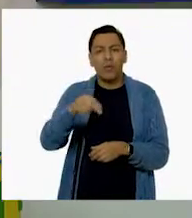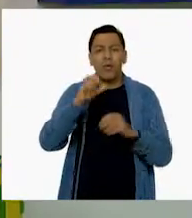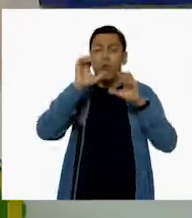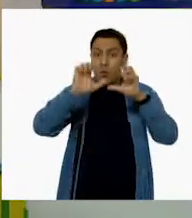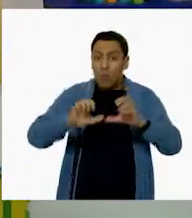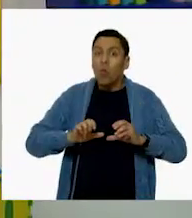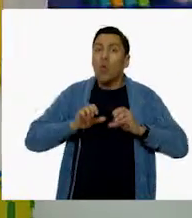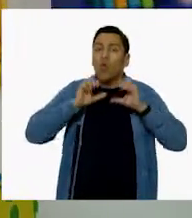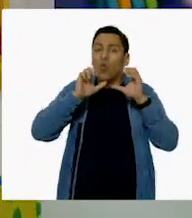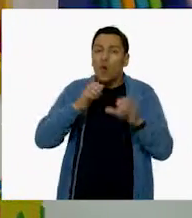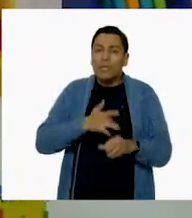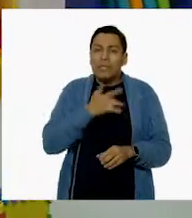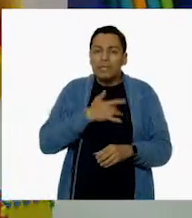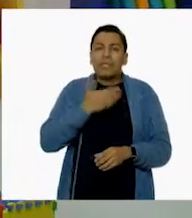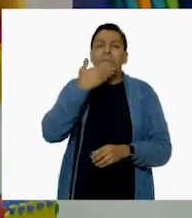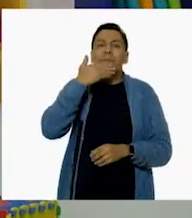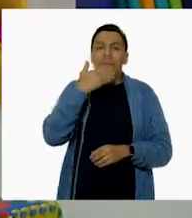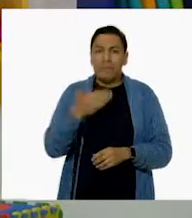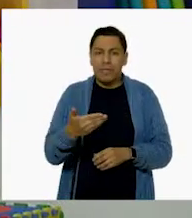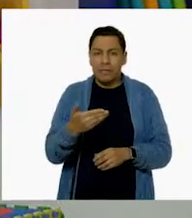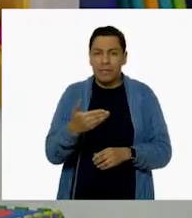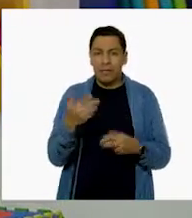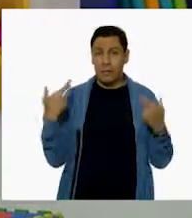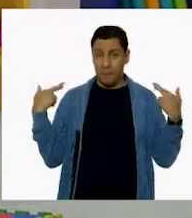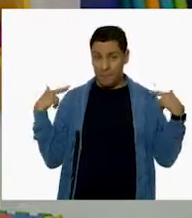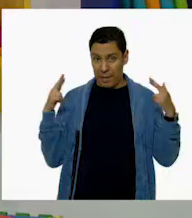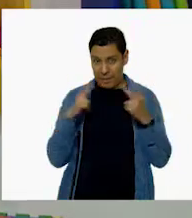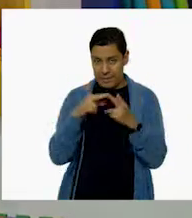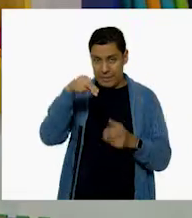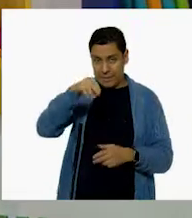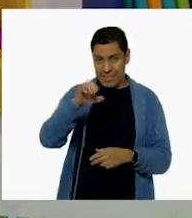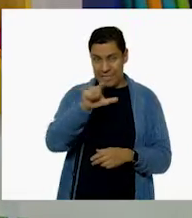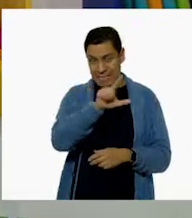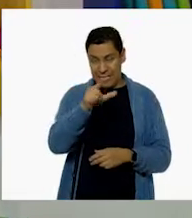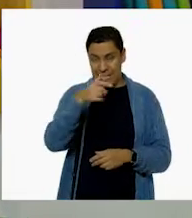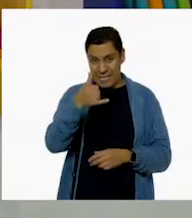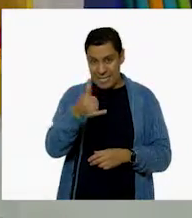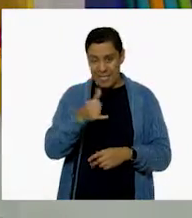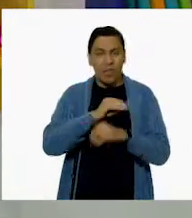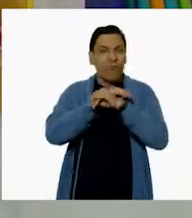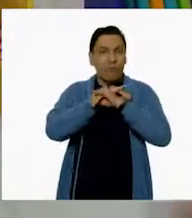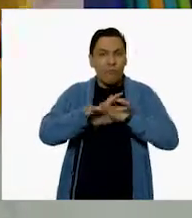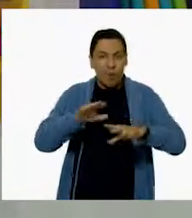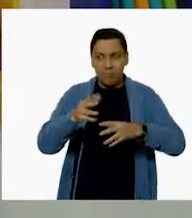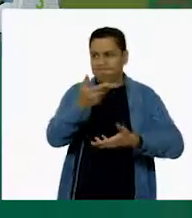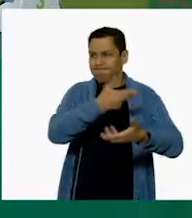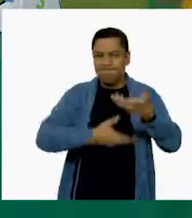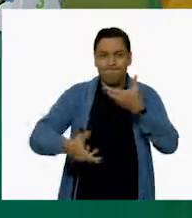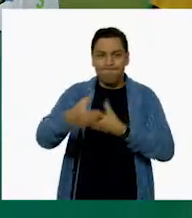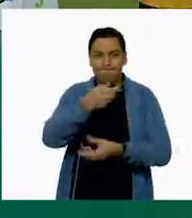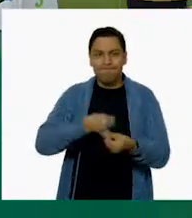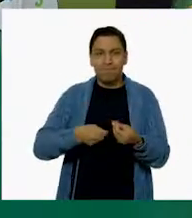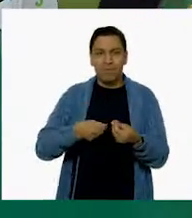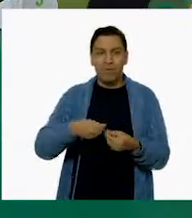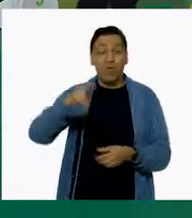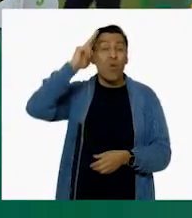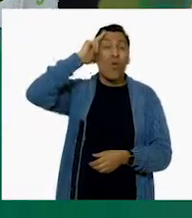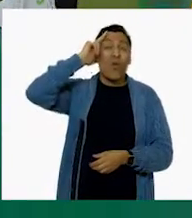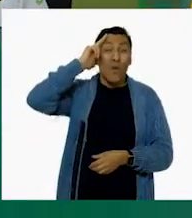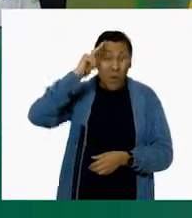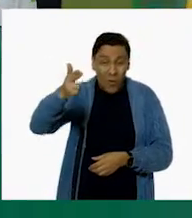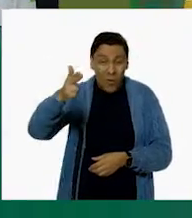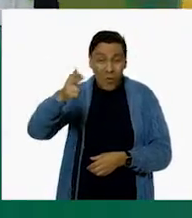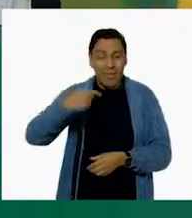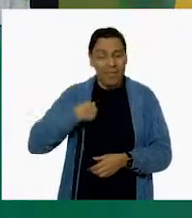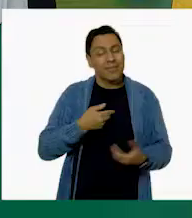y Bienestar. Y para eso quisiera invitar a la maestra Nelly para que ella nos dé toda la información de nuestra revista. ¿Cómo está, maestra Nelly? Hola, Pepe.